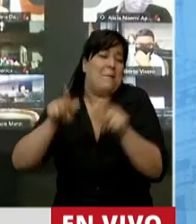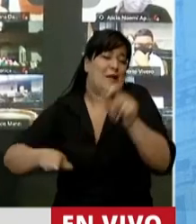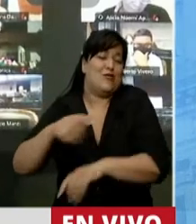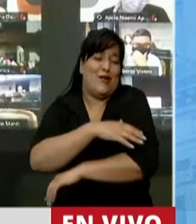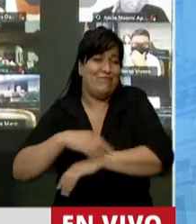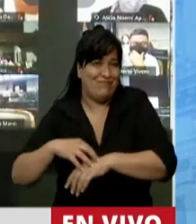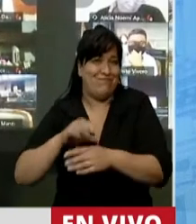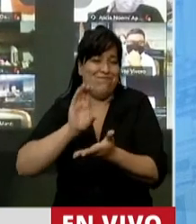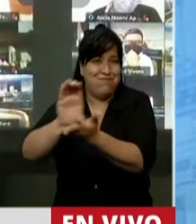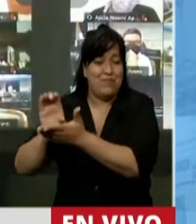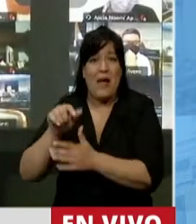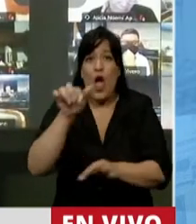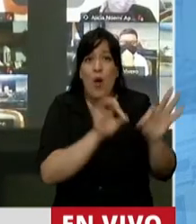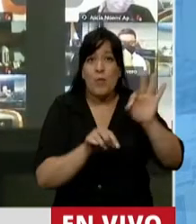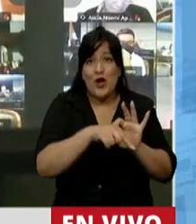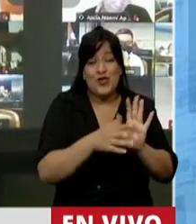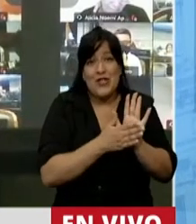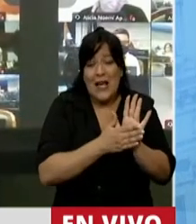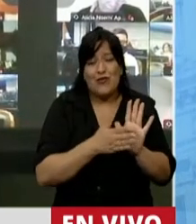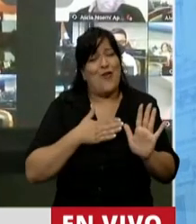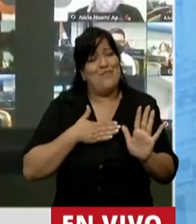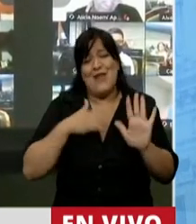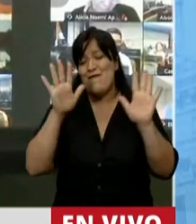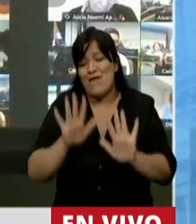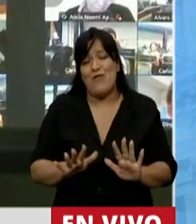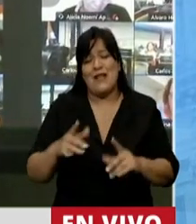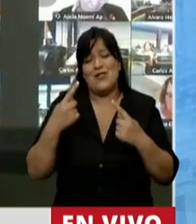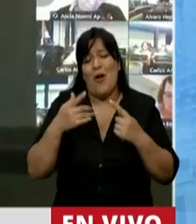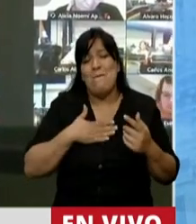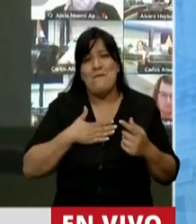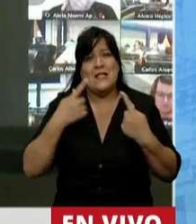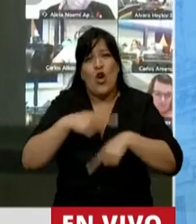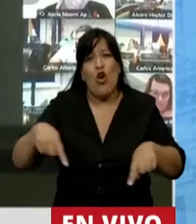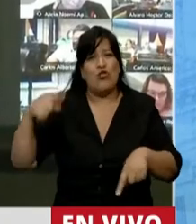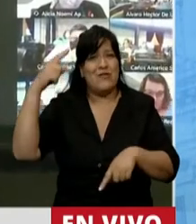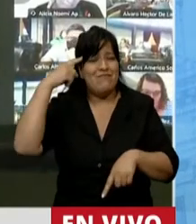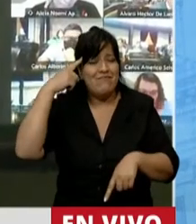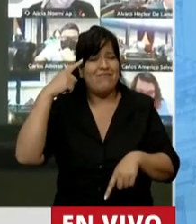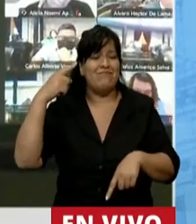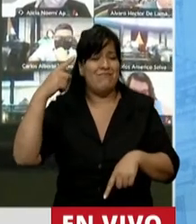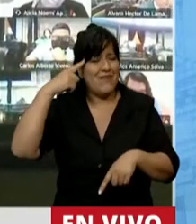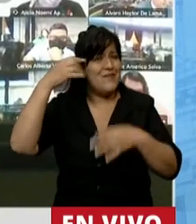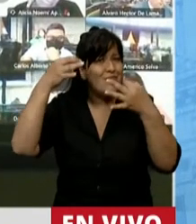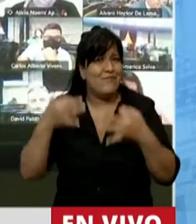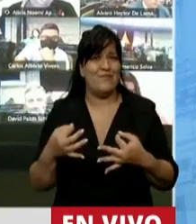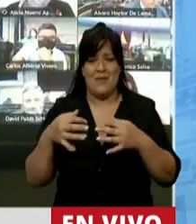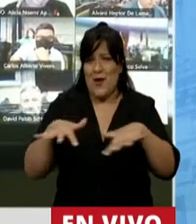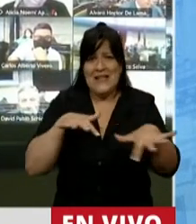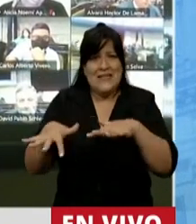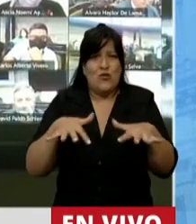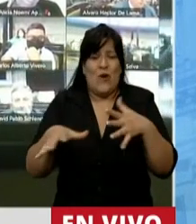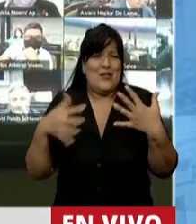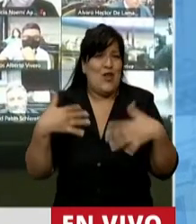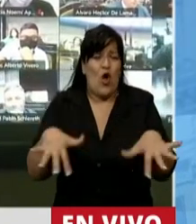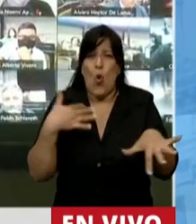querido presidente, tiene que ver con mi formación, con mis convicciones y con el sentido común, en una situación de